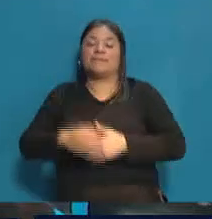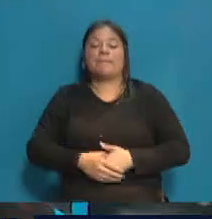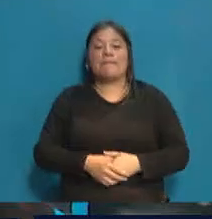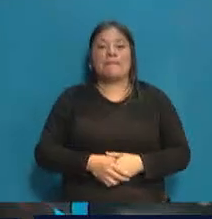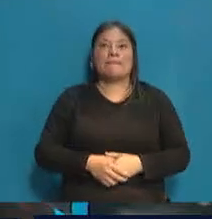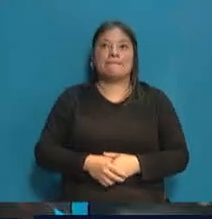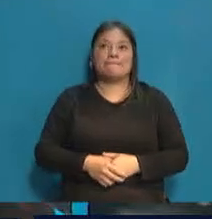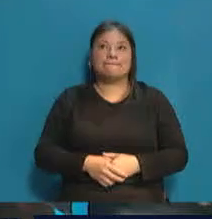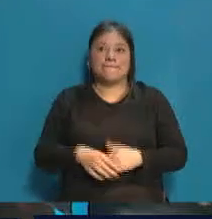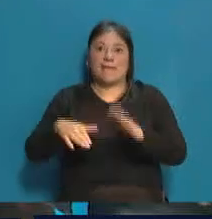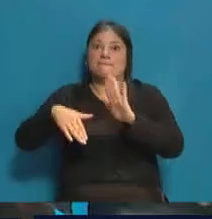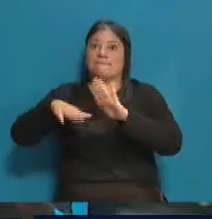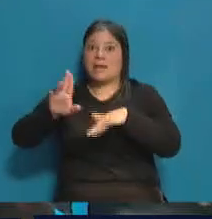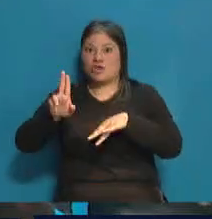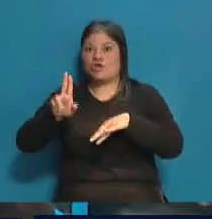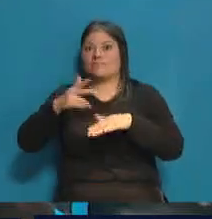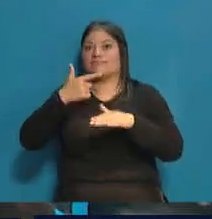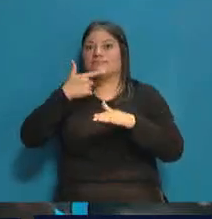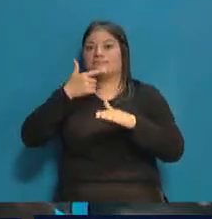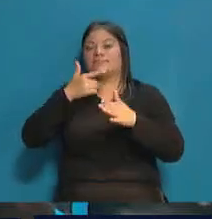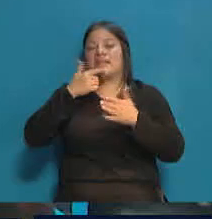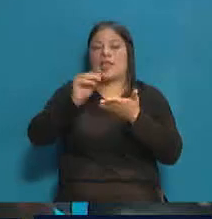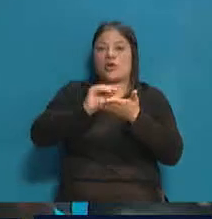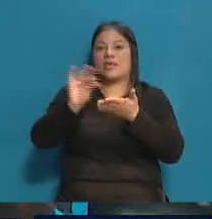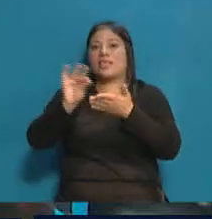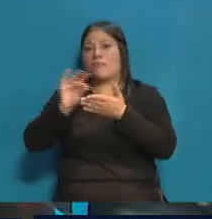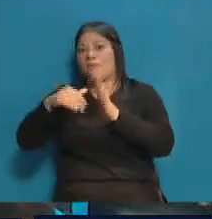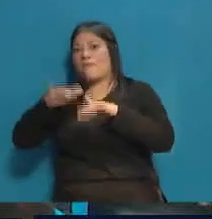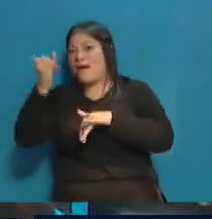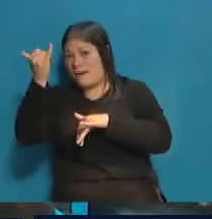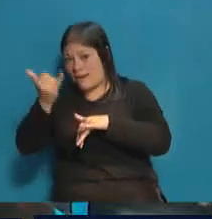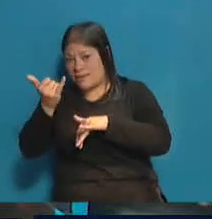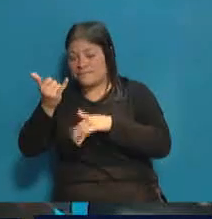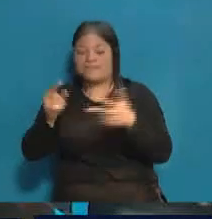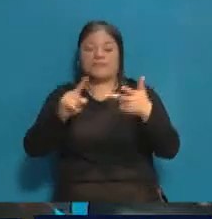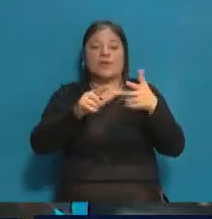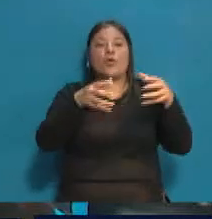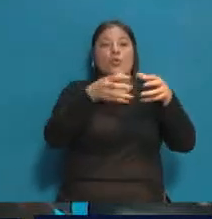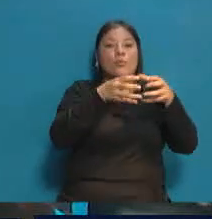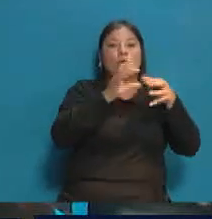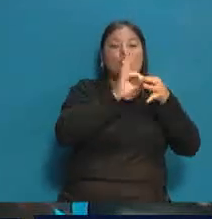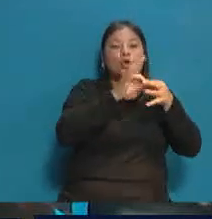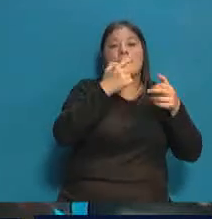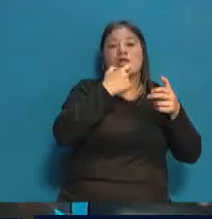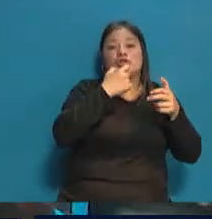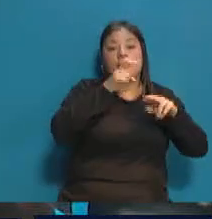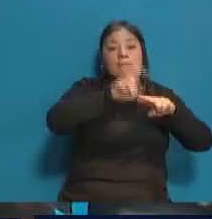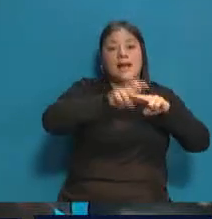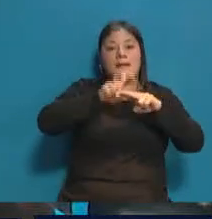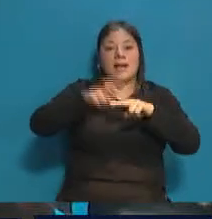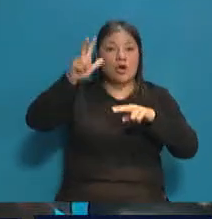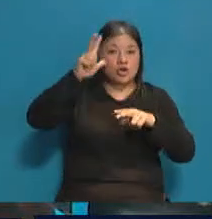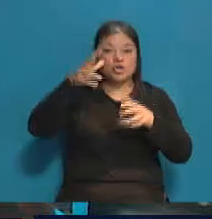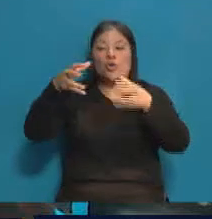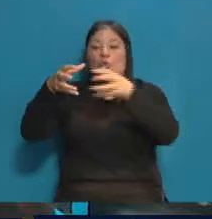senadores, es la que mayor presencia legislativa va a seguir teniendo en la oposición. La Unión Mendocina va a tener 8 bancas y el Partido